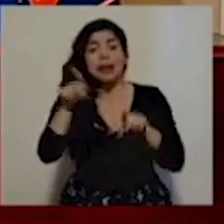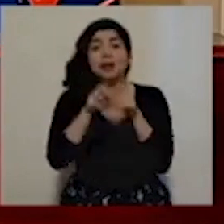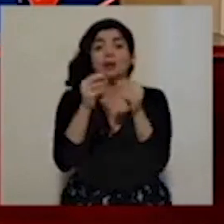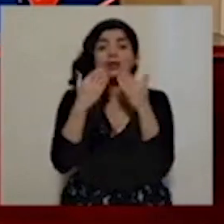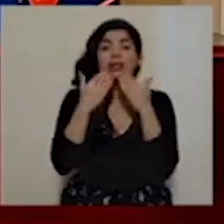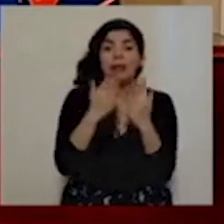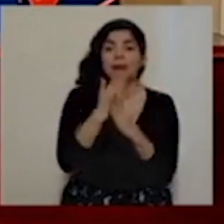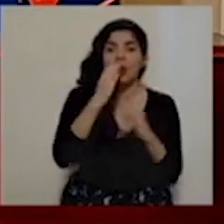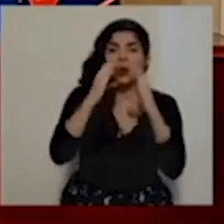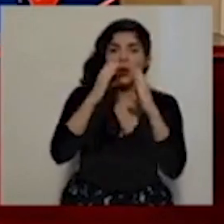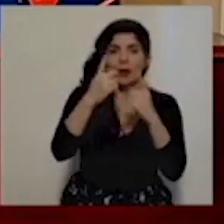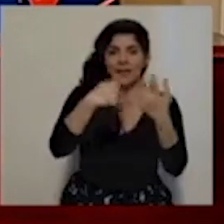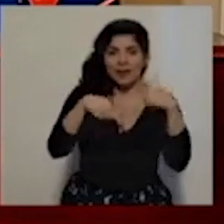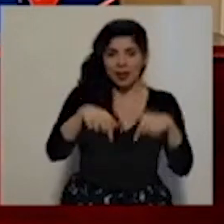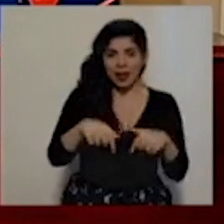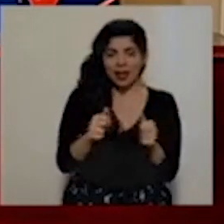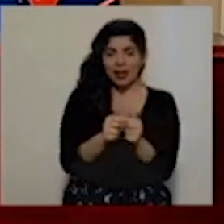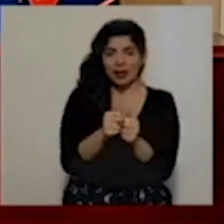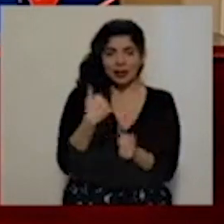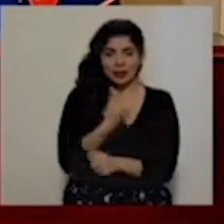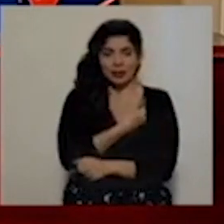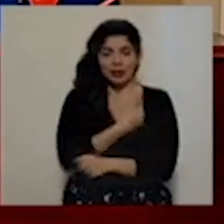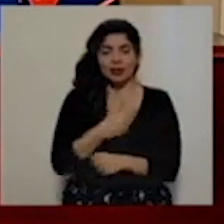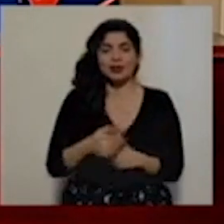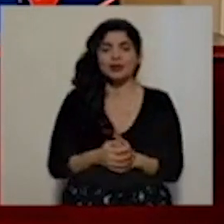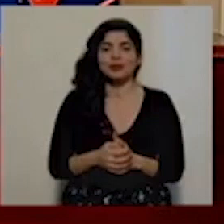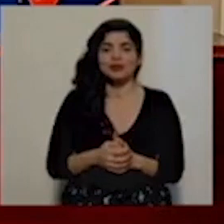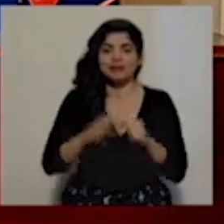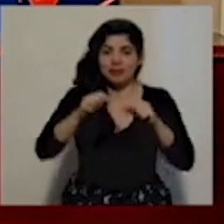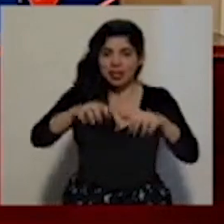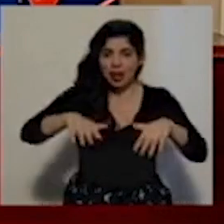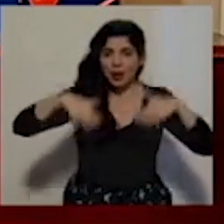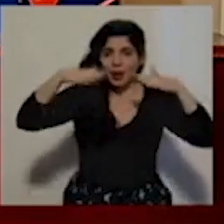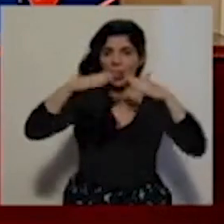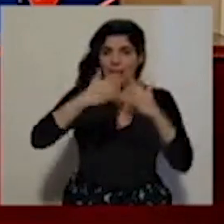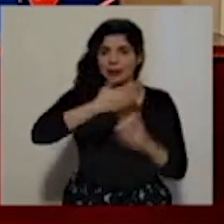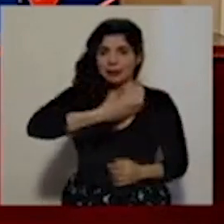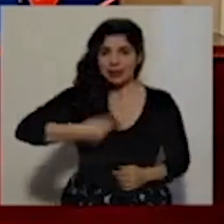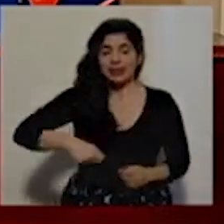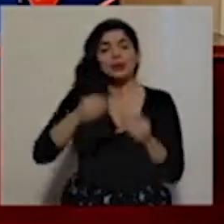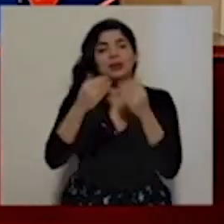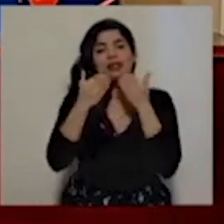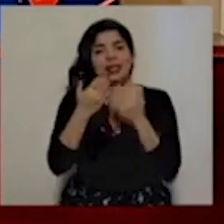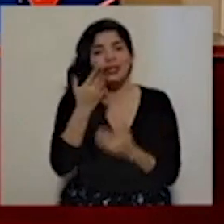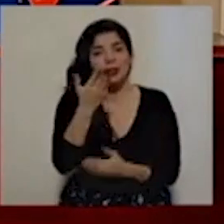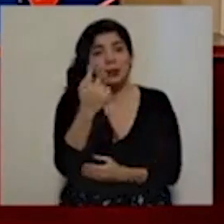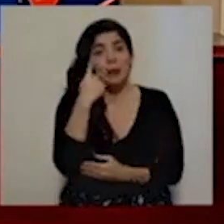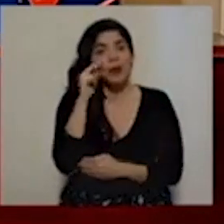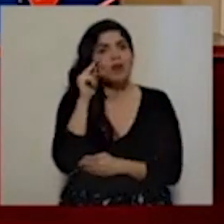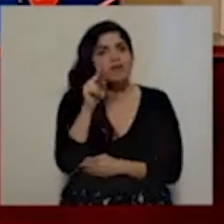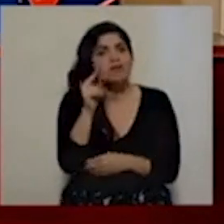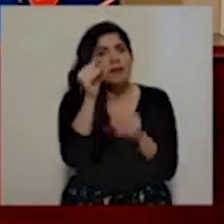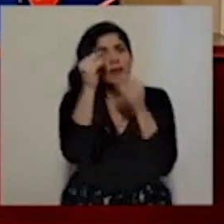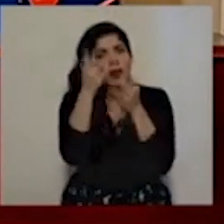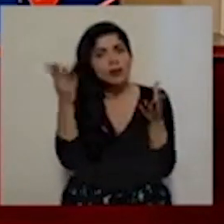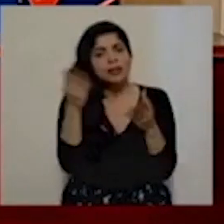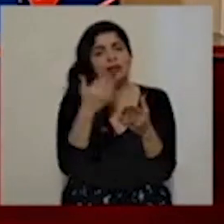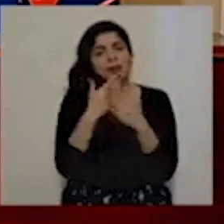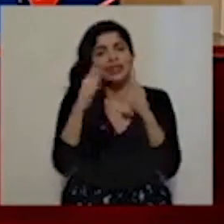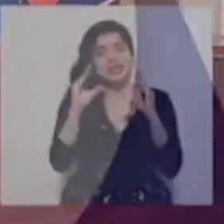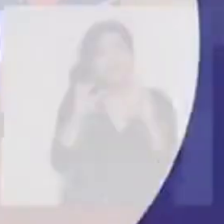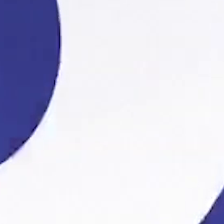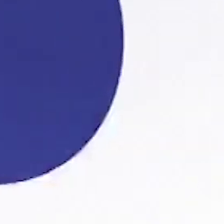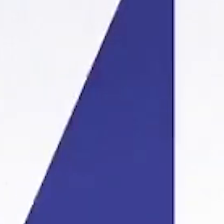a los medios de comunicación que nos acompañaron acá en la Auditoria de la Casa Presidencial. Y muchas gracias a usted por mantenerse informado. Muy buenas